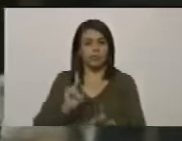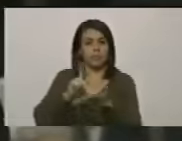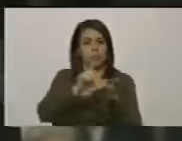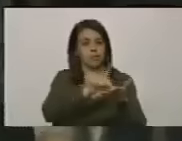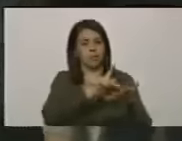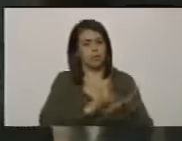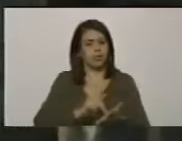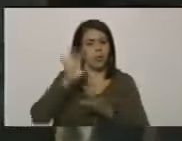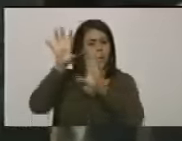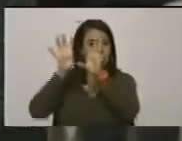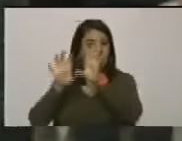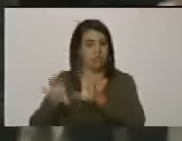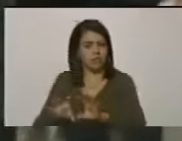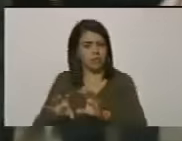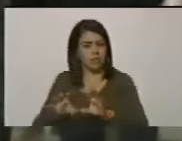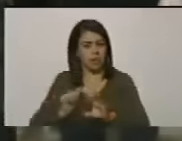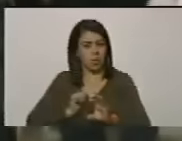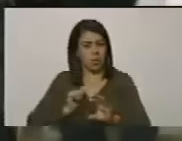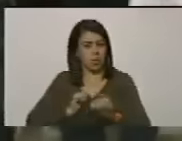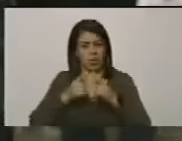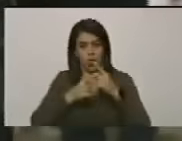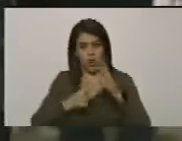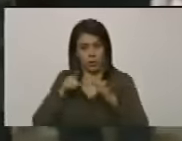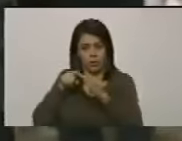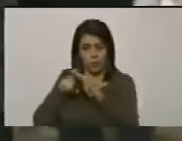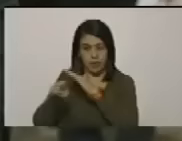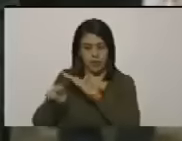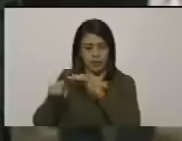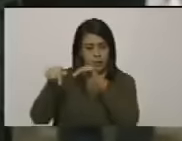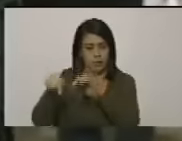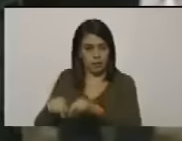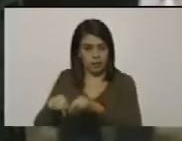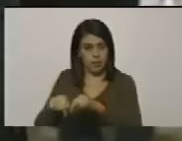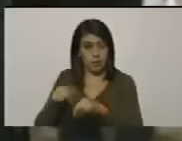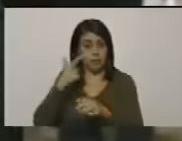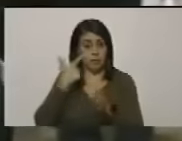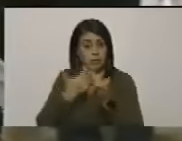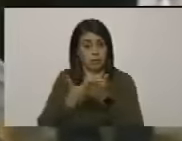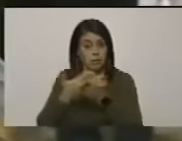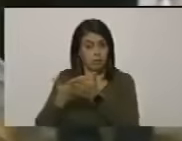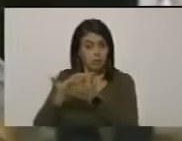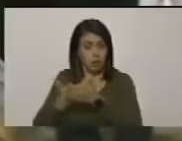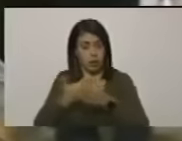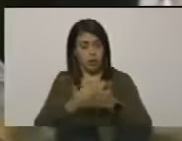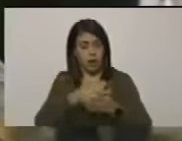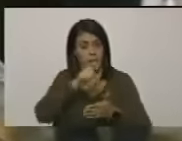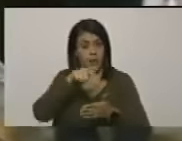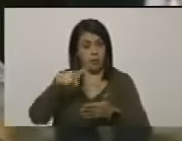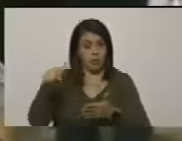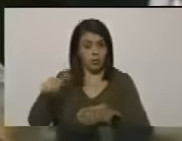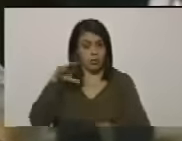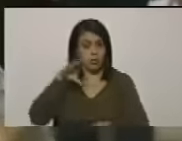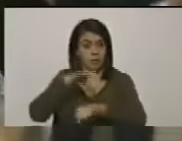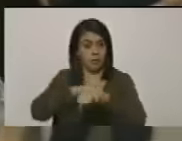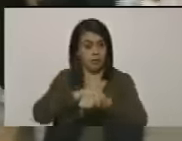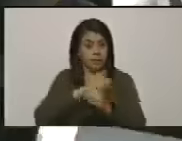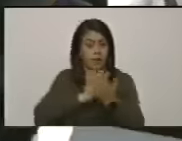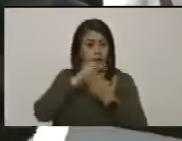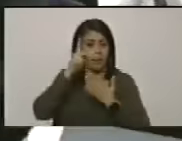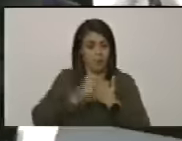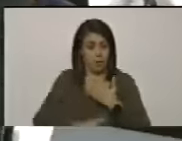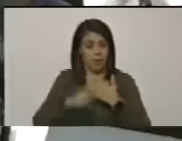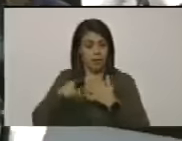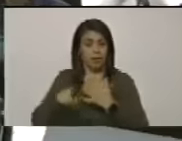extranjera que no es cualquier intervención extranjera es que en los testimonios de las personas capturadas en la conspiración